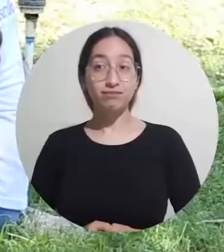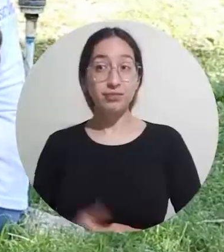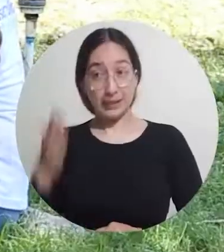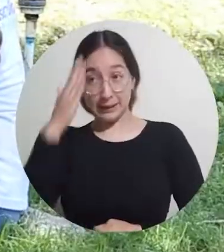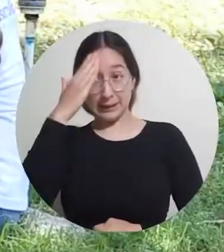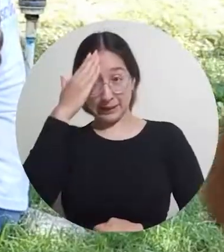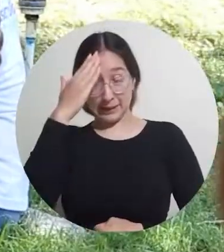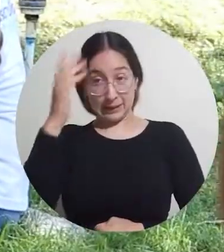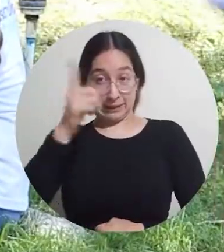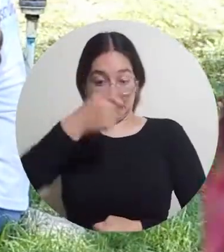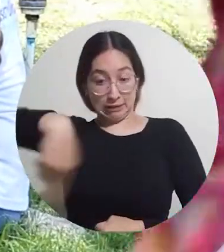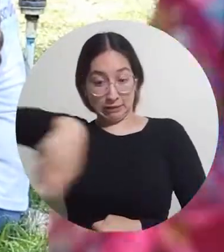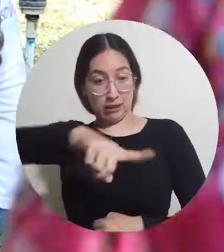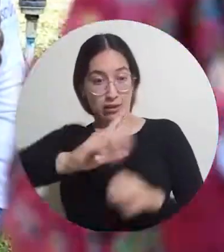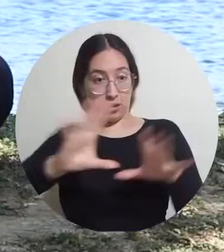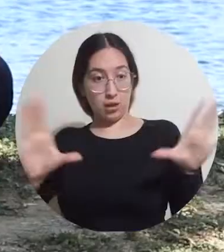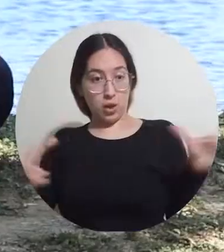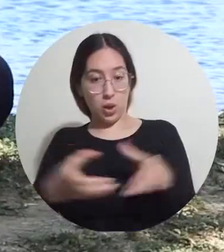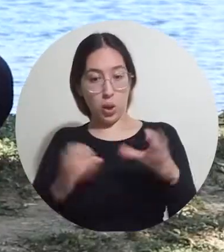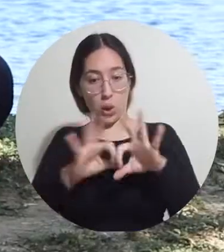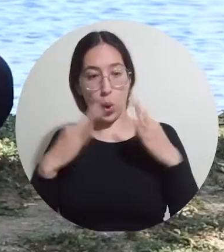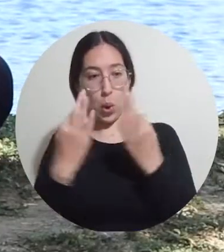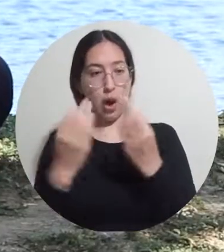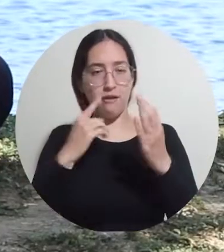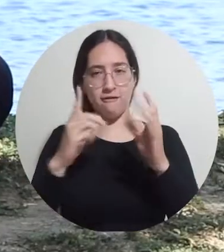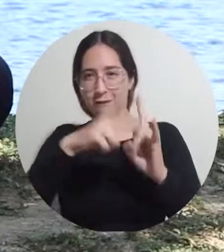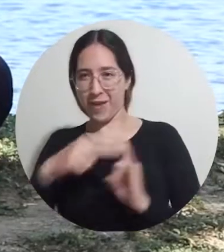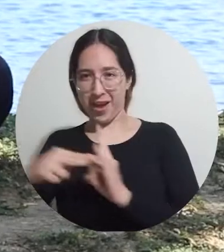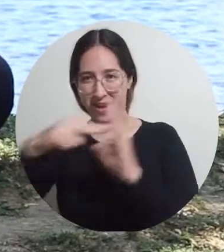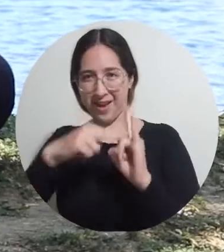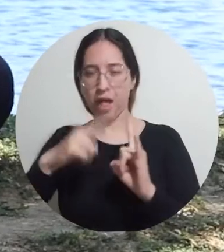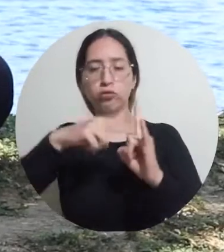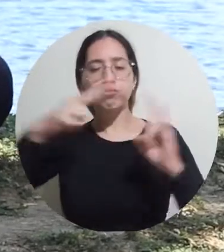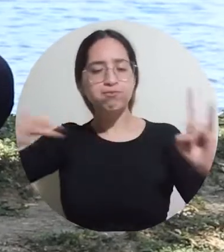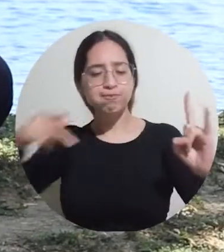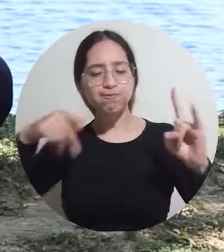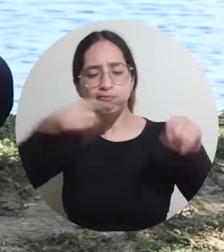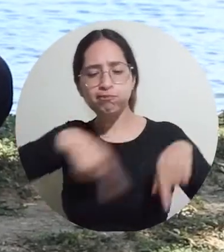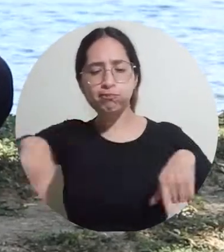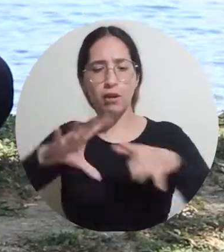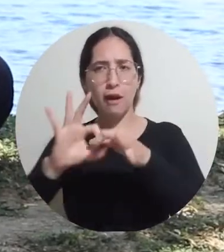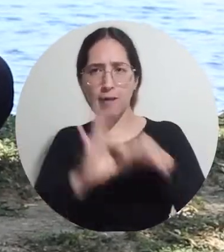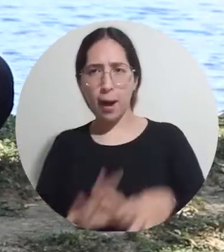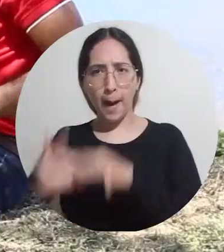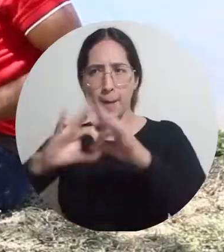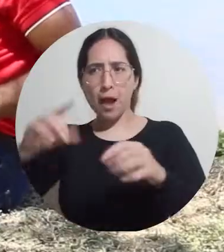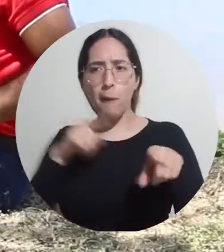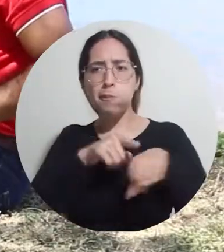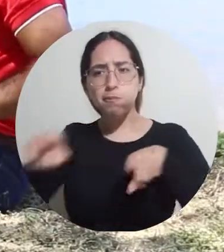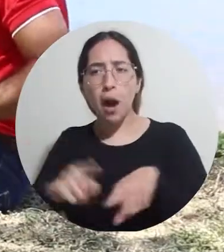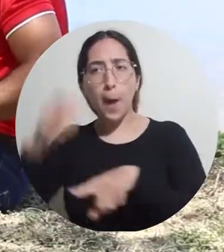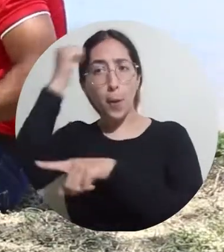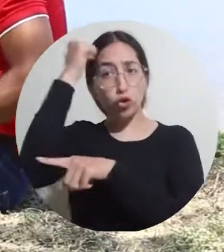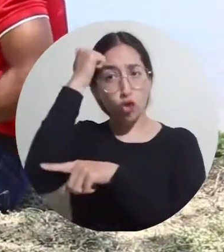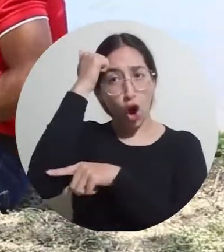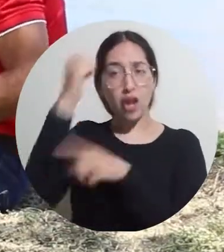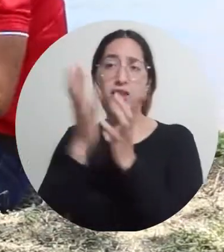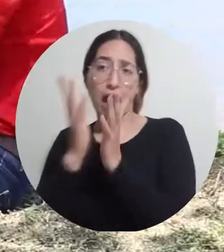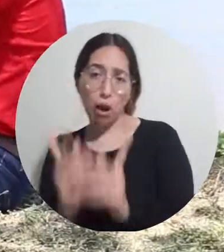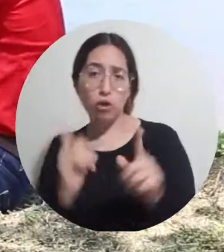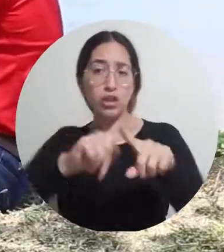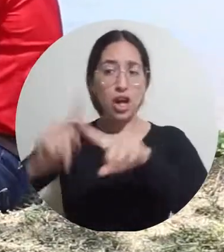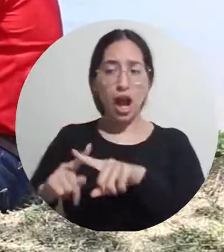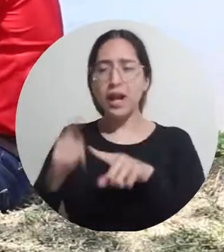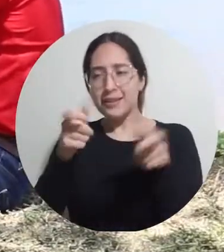Demostrando que somos una familia unida, durante la primera Escuchatón fueron muchos los miembros de la Alma Mater atendidos por alumnos, profesores y